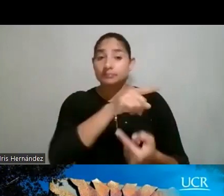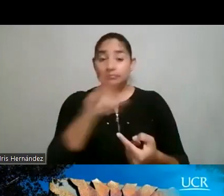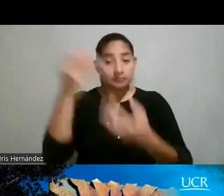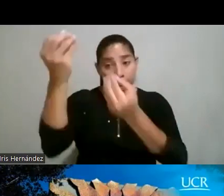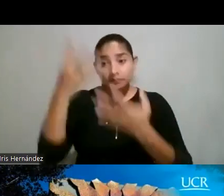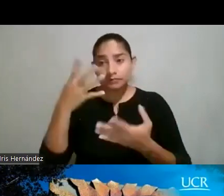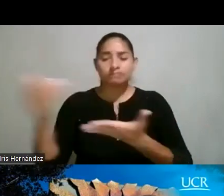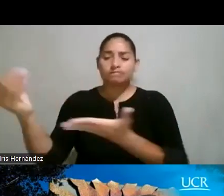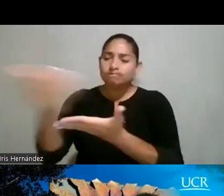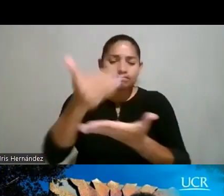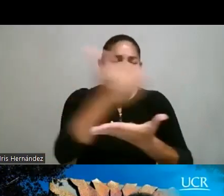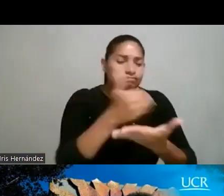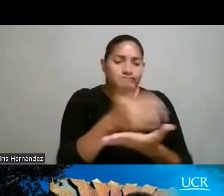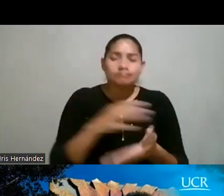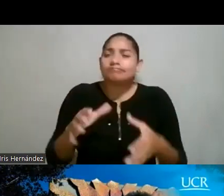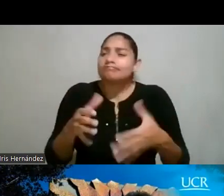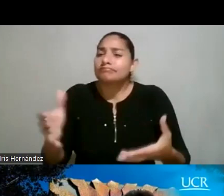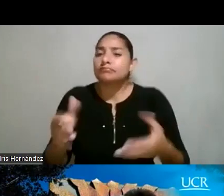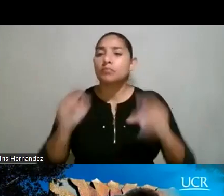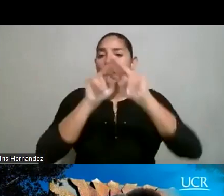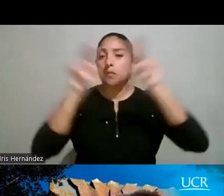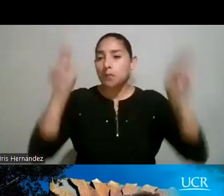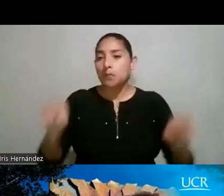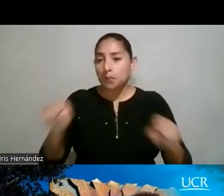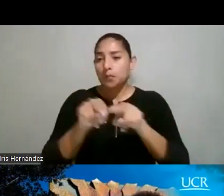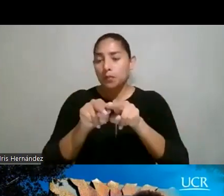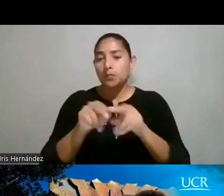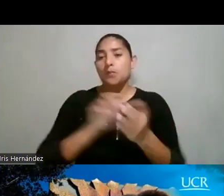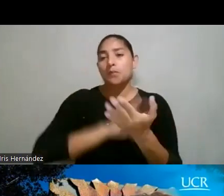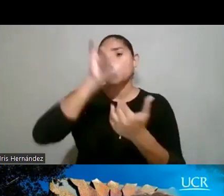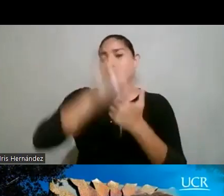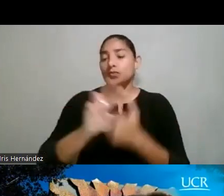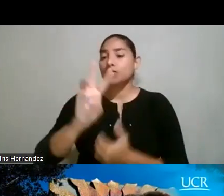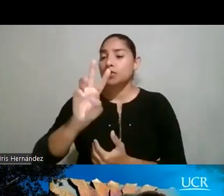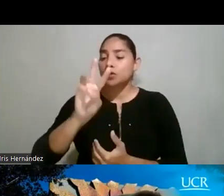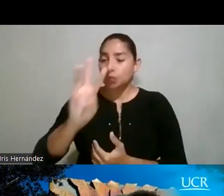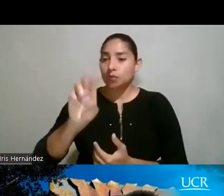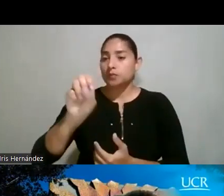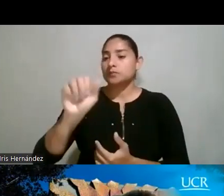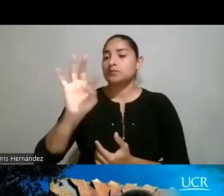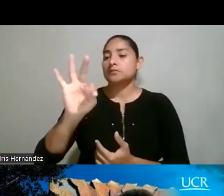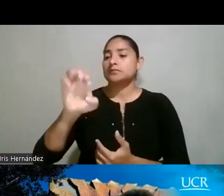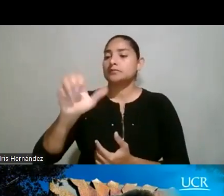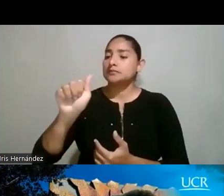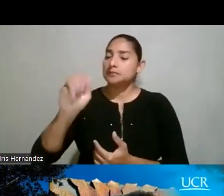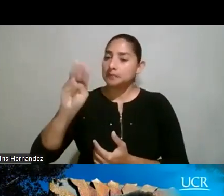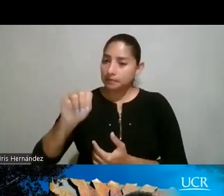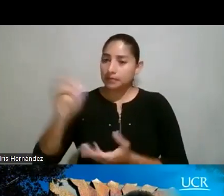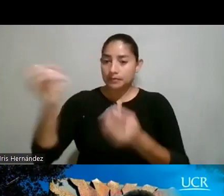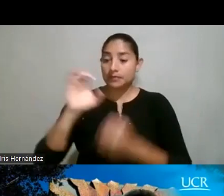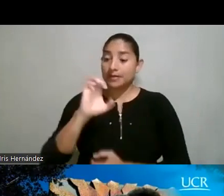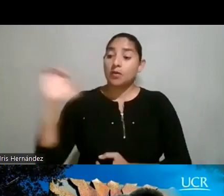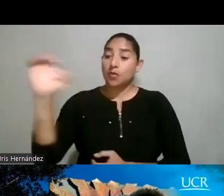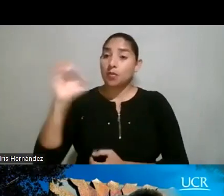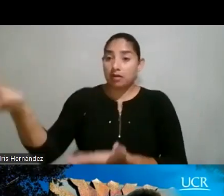recolectamos y, en el marco de un proyecto WSTEM, el proyecto WSTEM es un proyecto financiado por la comunidad europea,